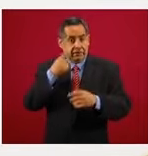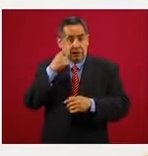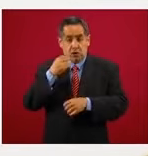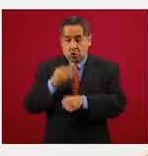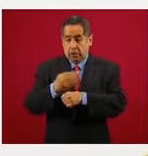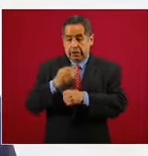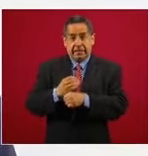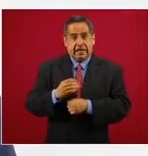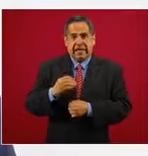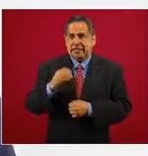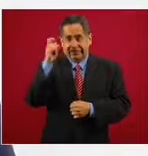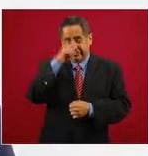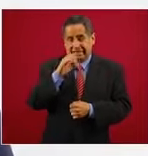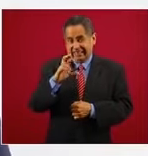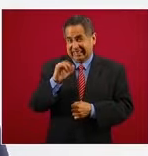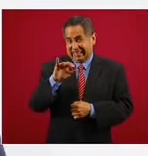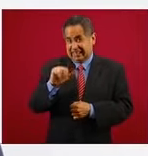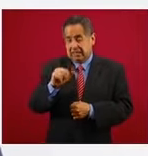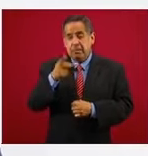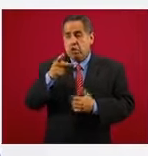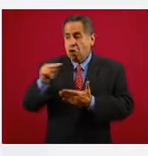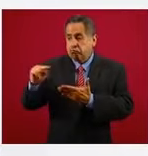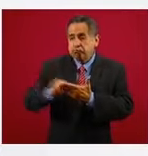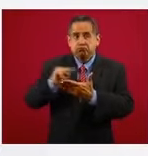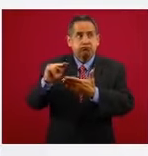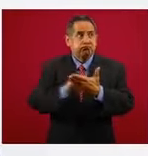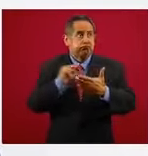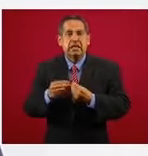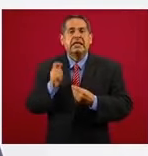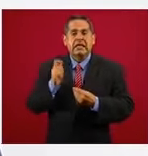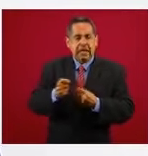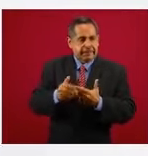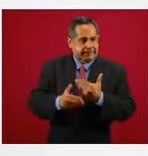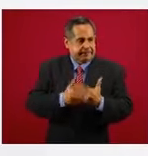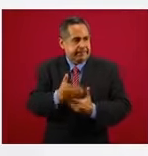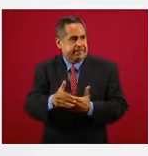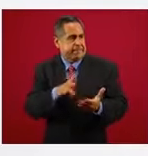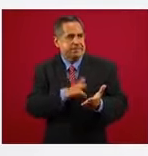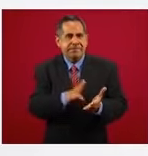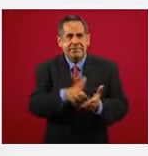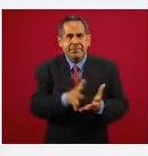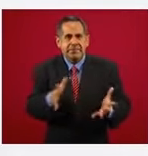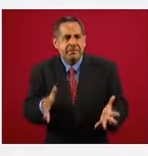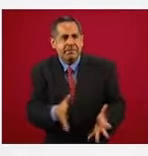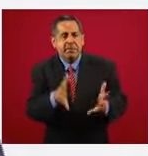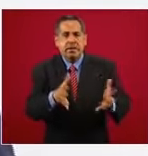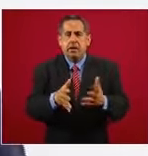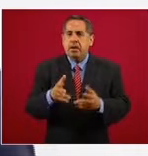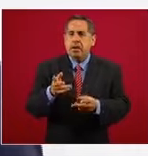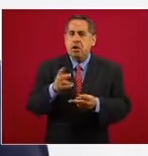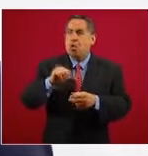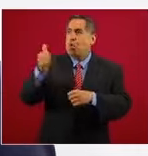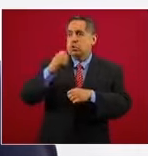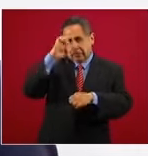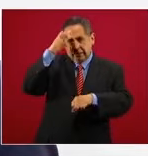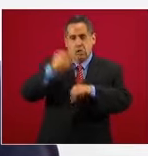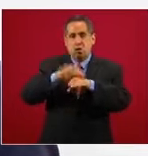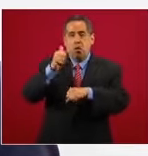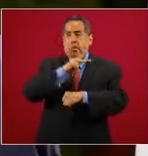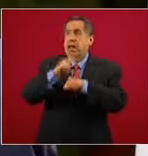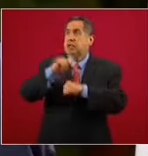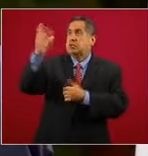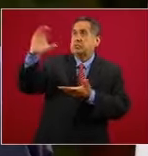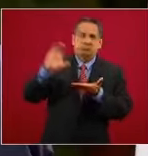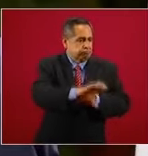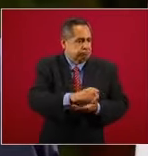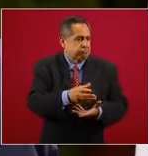que firmamos significa impulsar las actividades productivas, conseguir más inversión extranjera, crear más